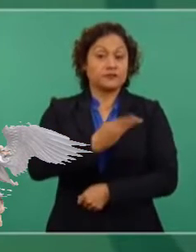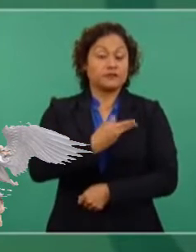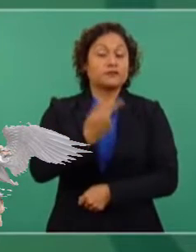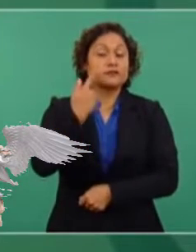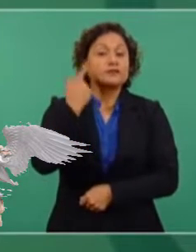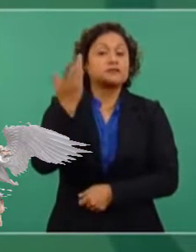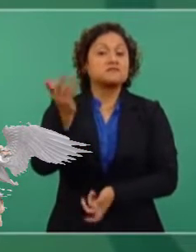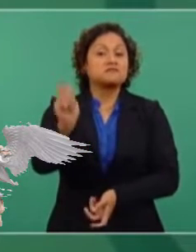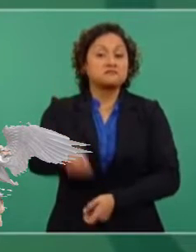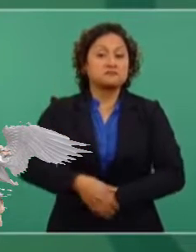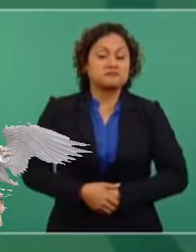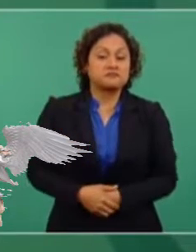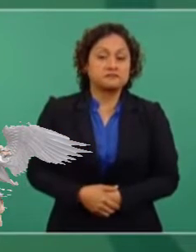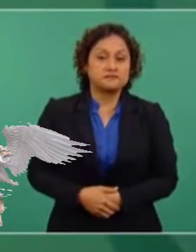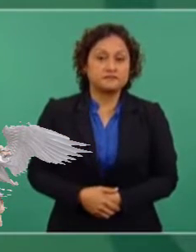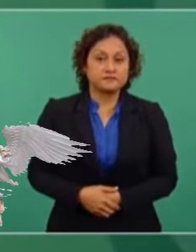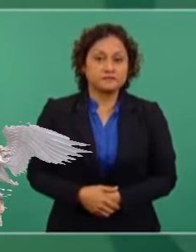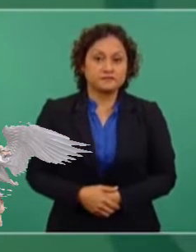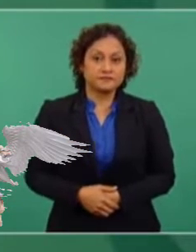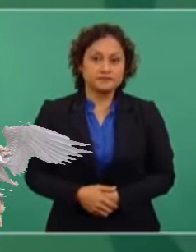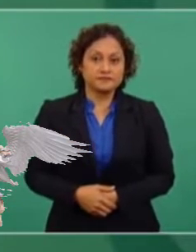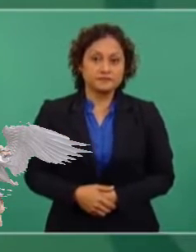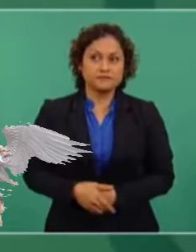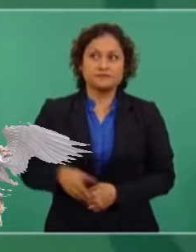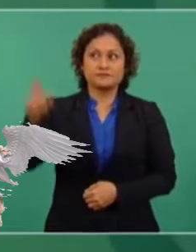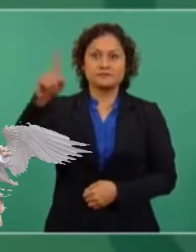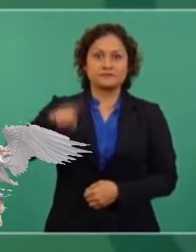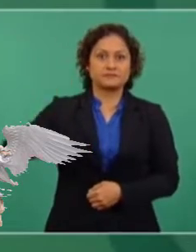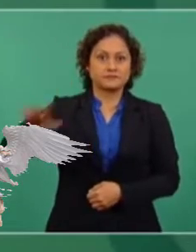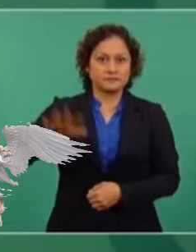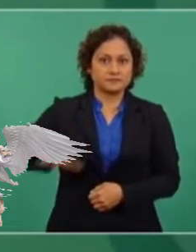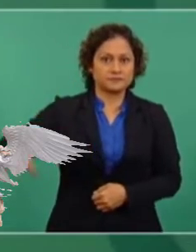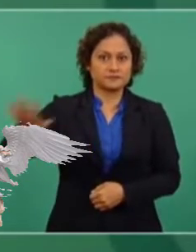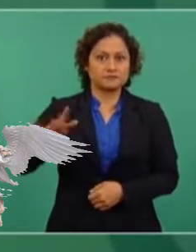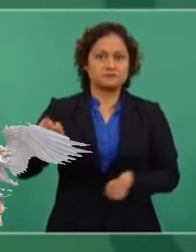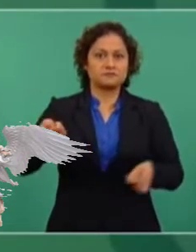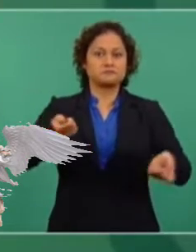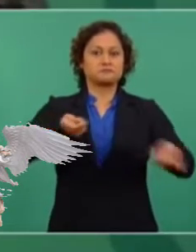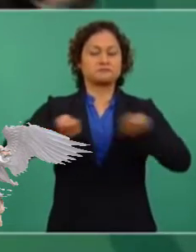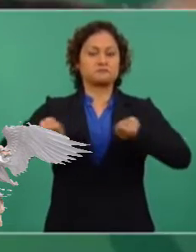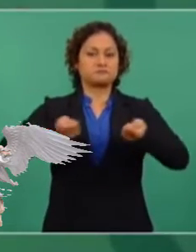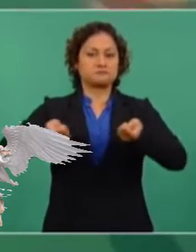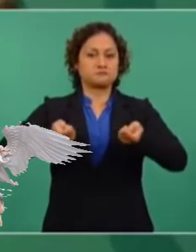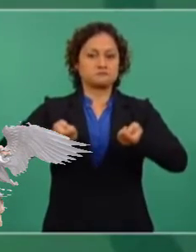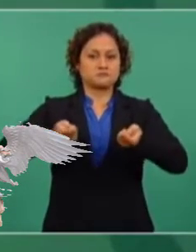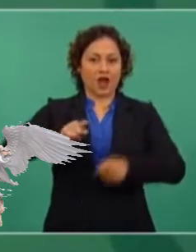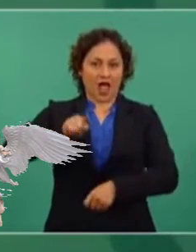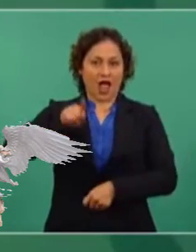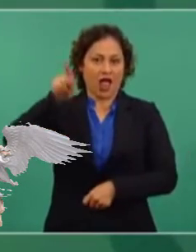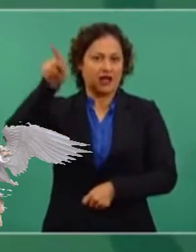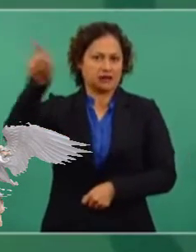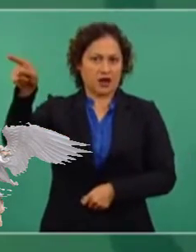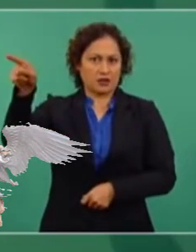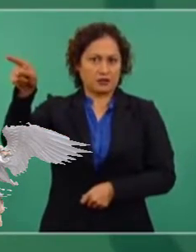Ellos dominan allá como dominaban aquí